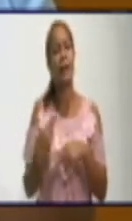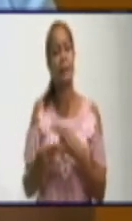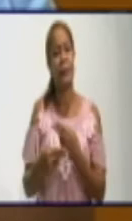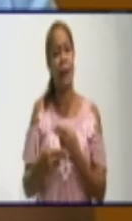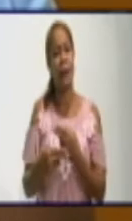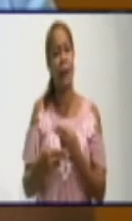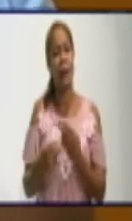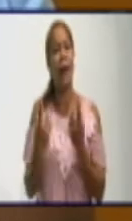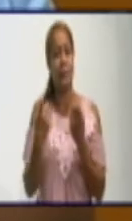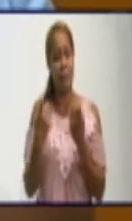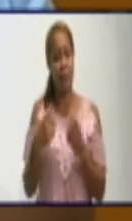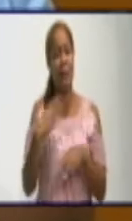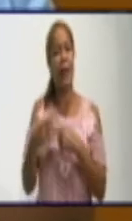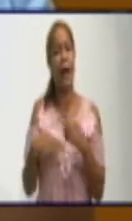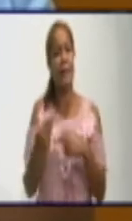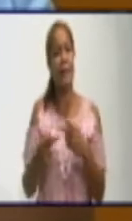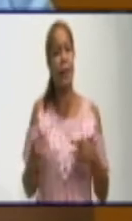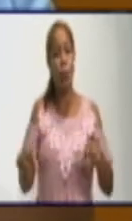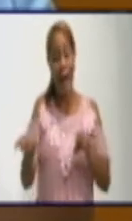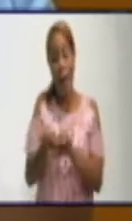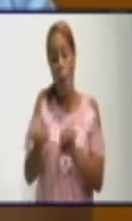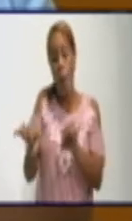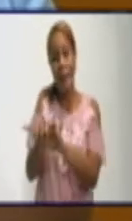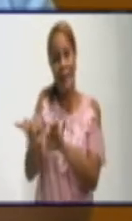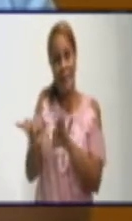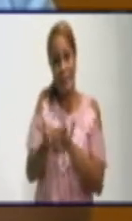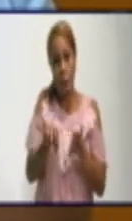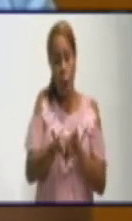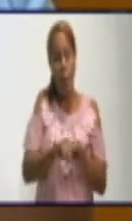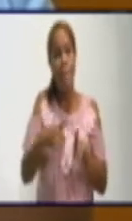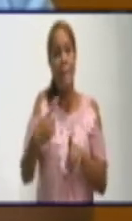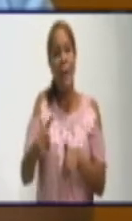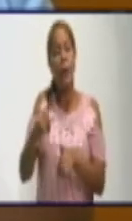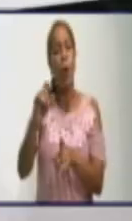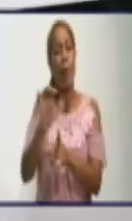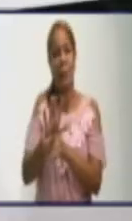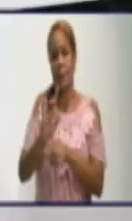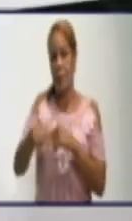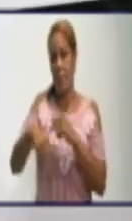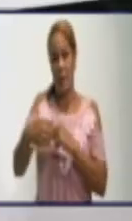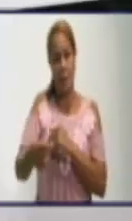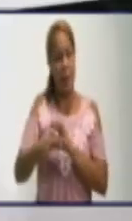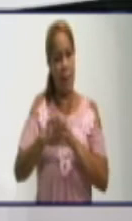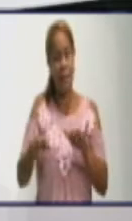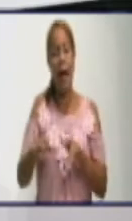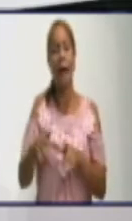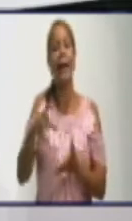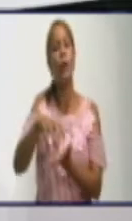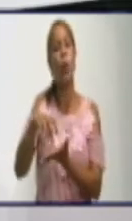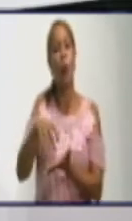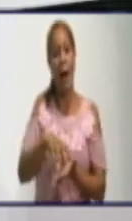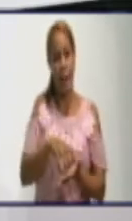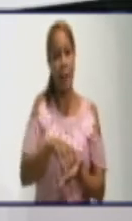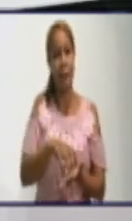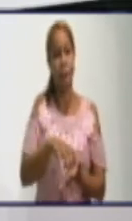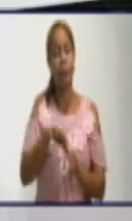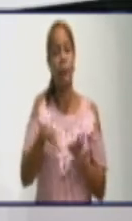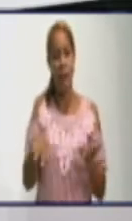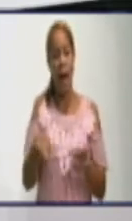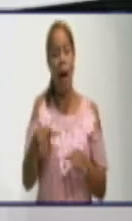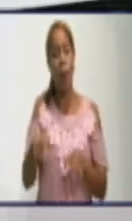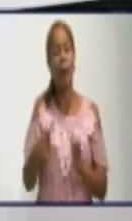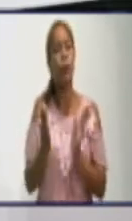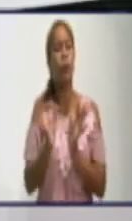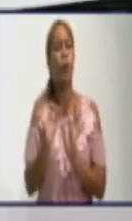anteriormente, y ya nosotros a partir de mañana dejamos con servicio una buena parte de Ojeda y de Galindo, que tenemos que estudiar ahora, porque